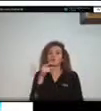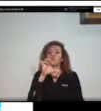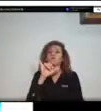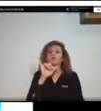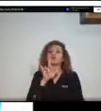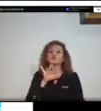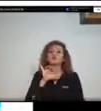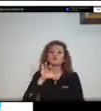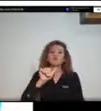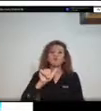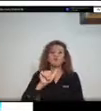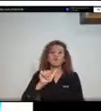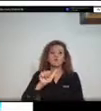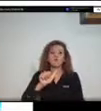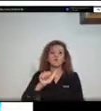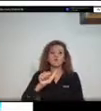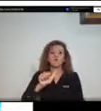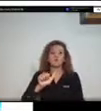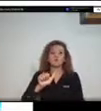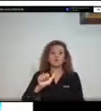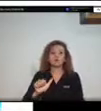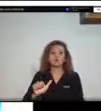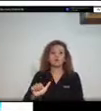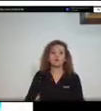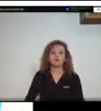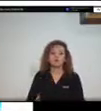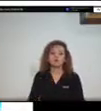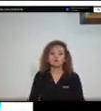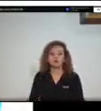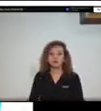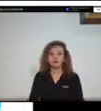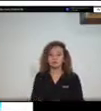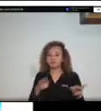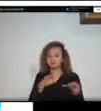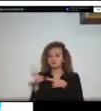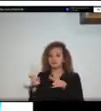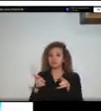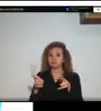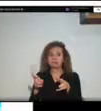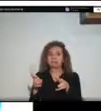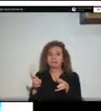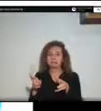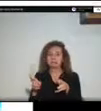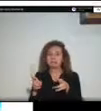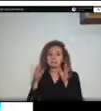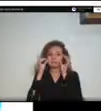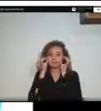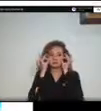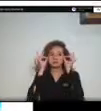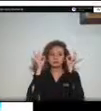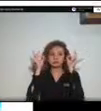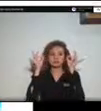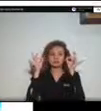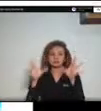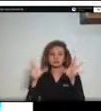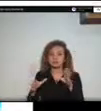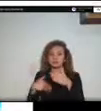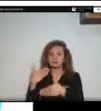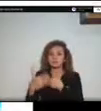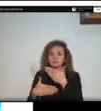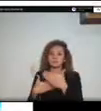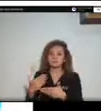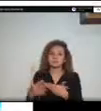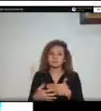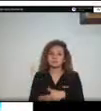físicas de las corrientes primero pues hay un común denominador en estas corrientes es que tienen un